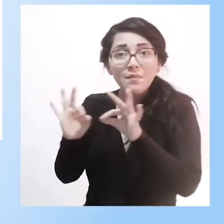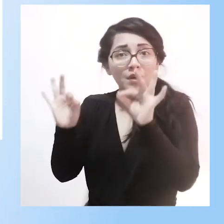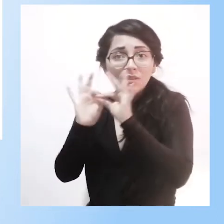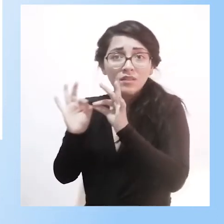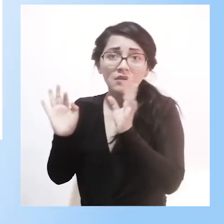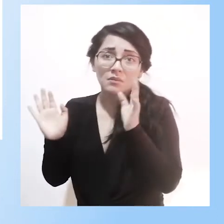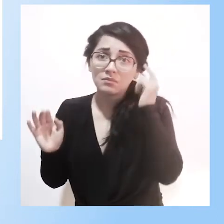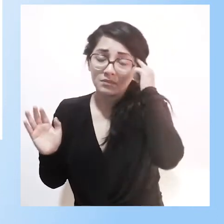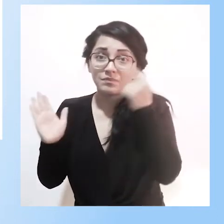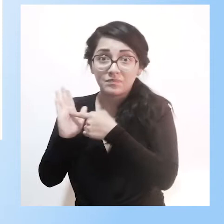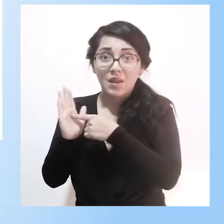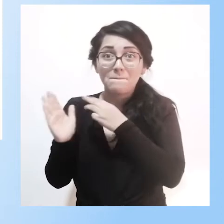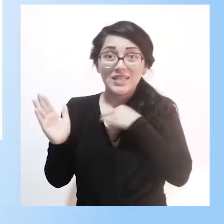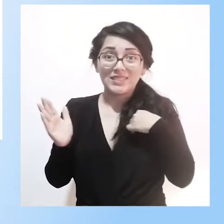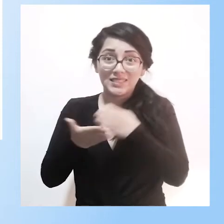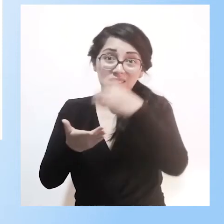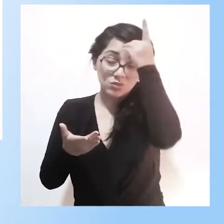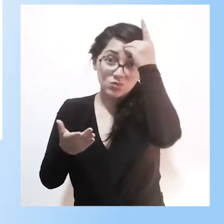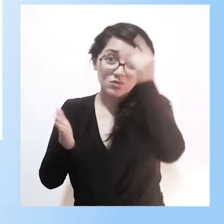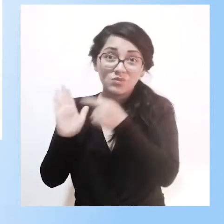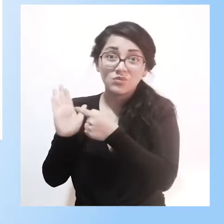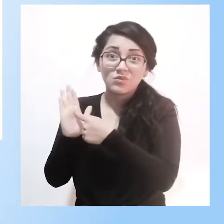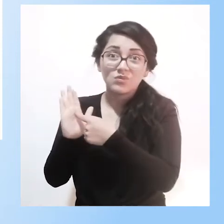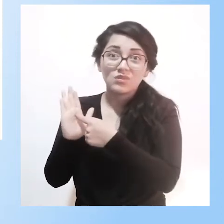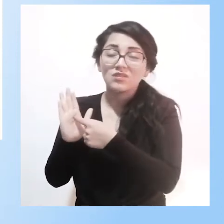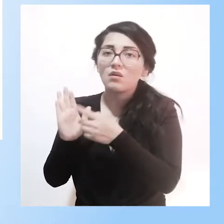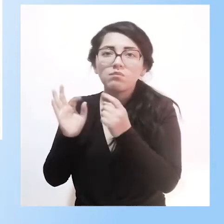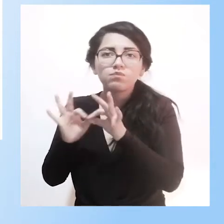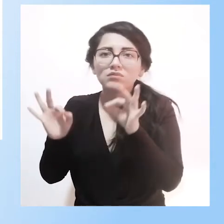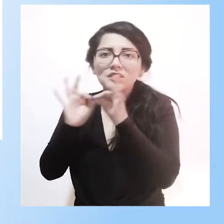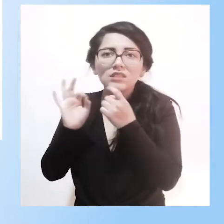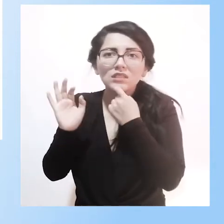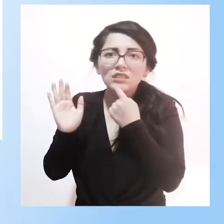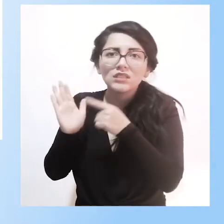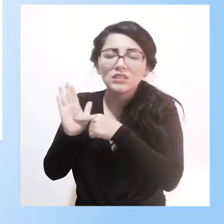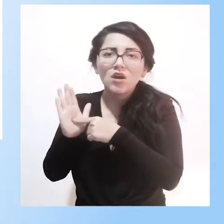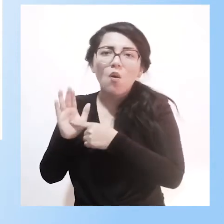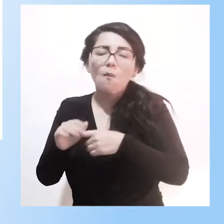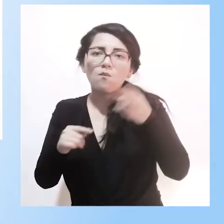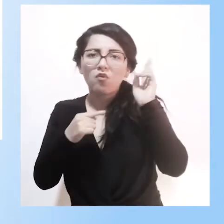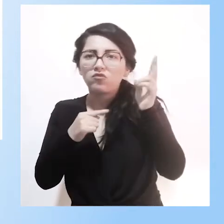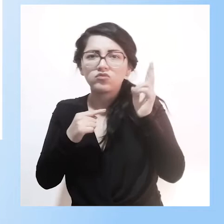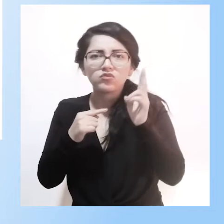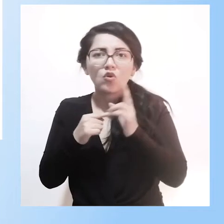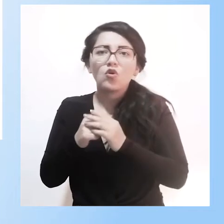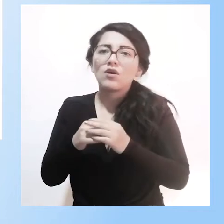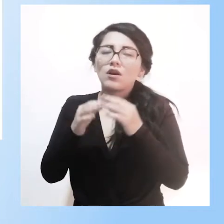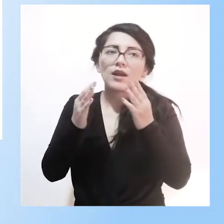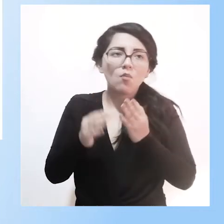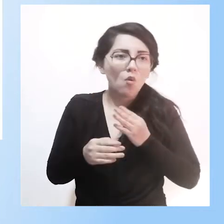mencionarlo. Desde el Ministerio de Educación, es importante asignar docentes permanentes e itinerantes para el programa.